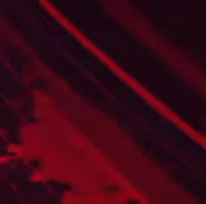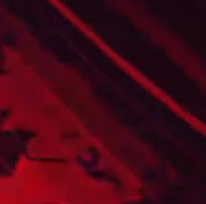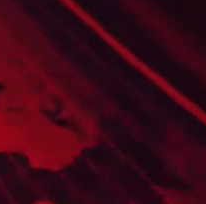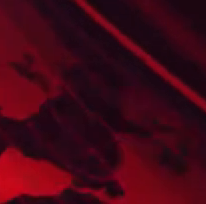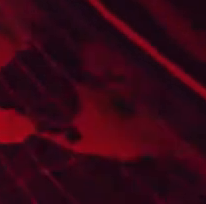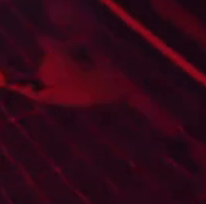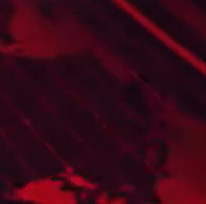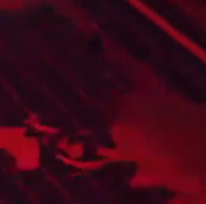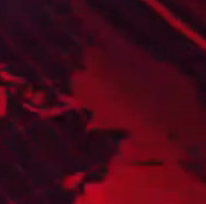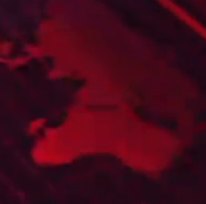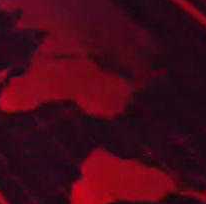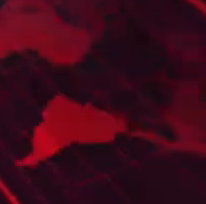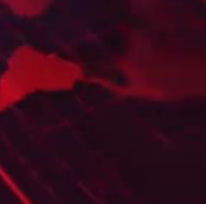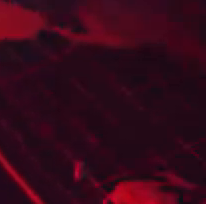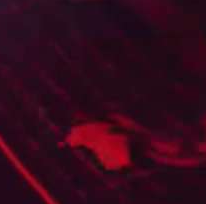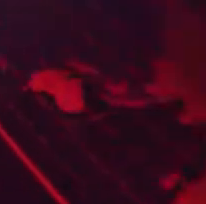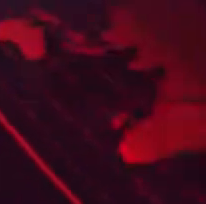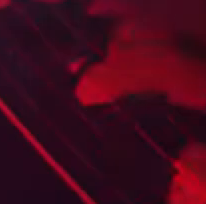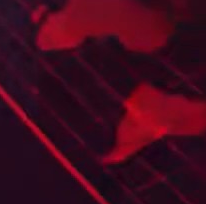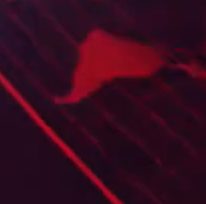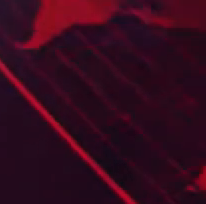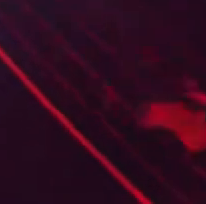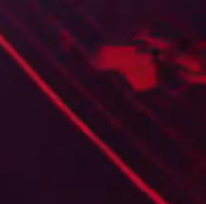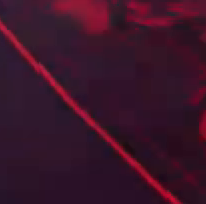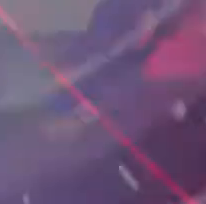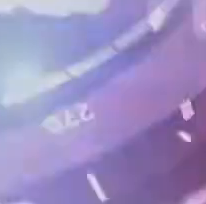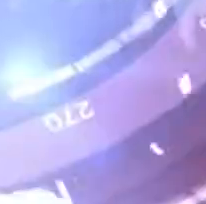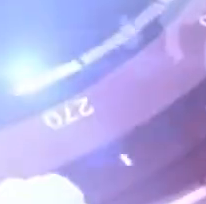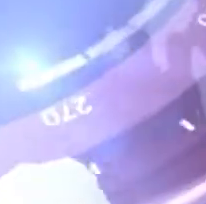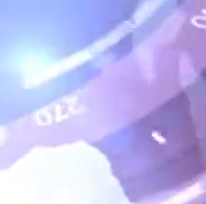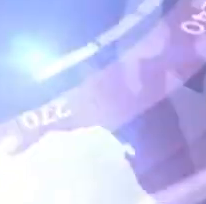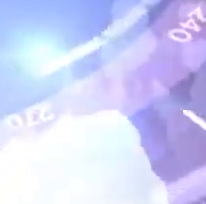Gracias por ver el video.